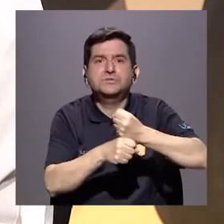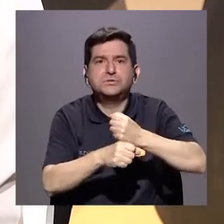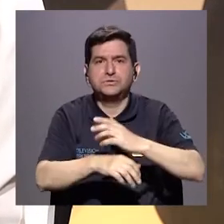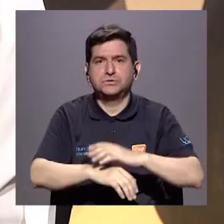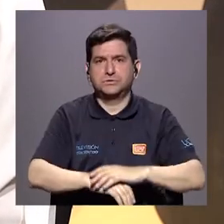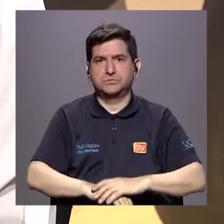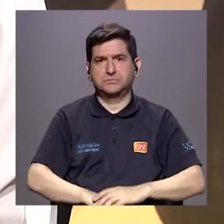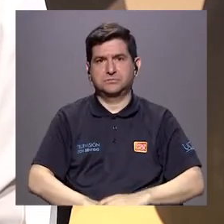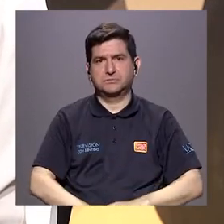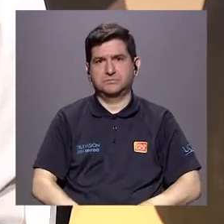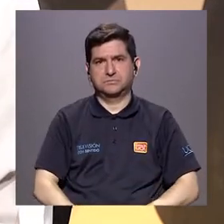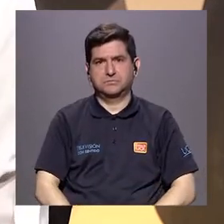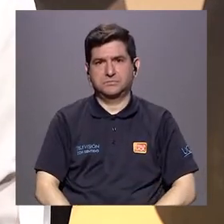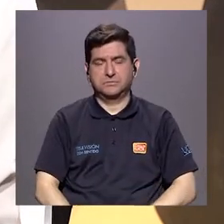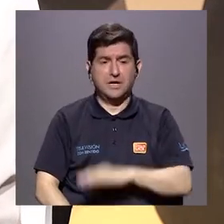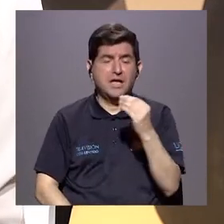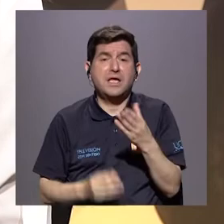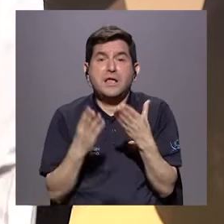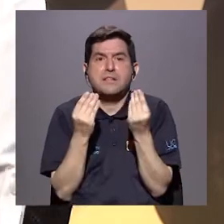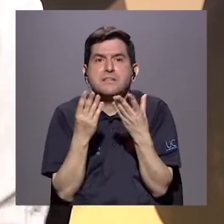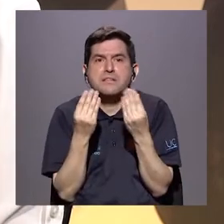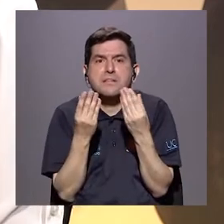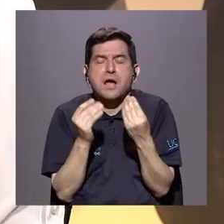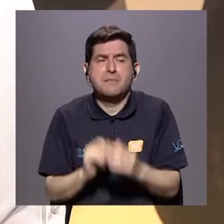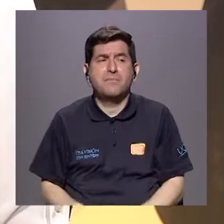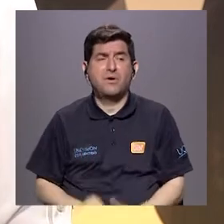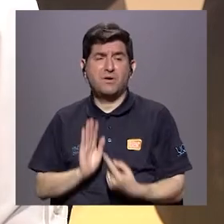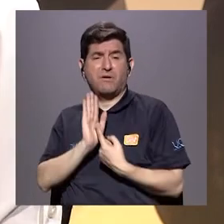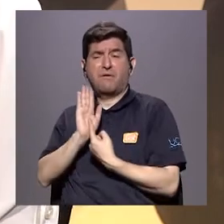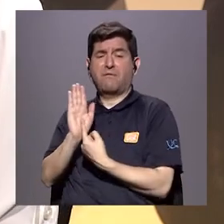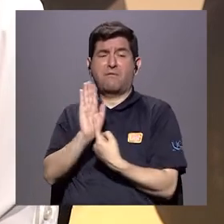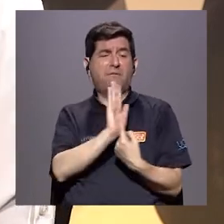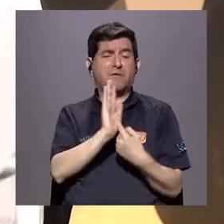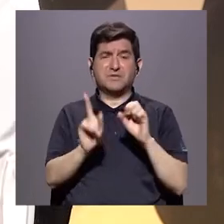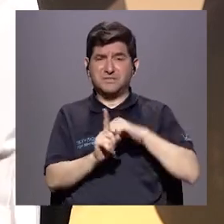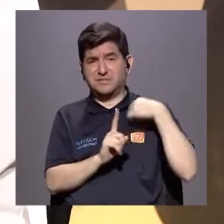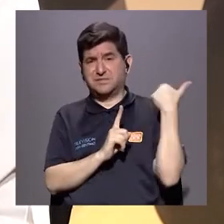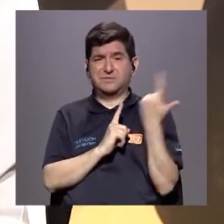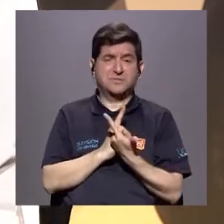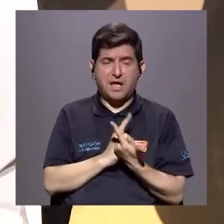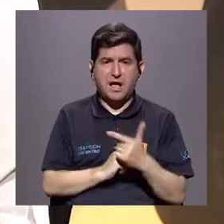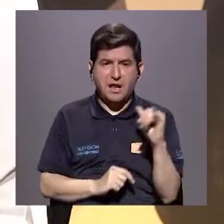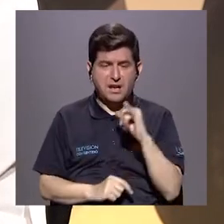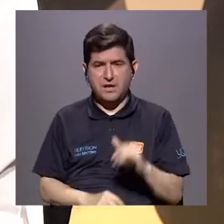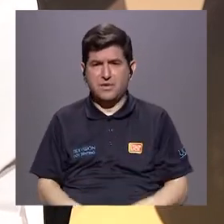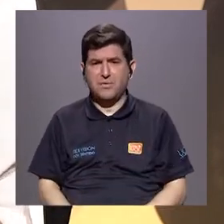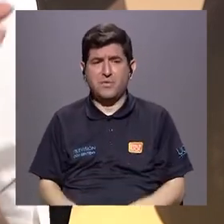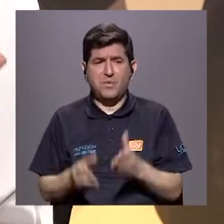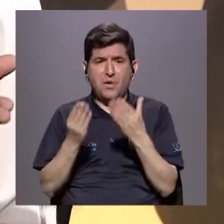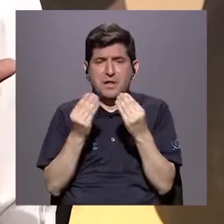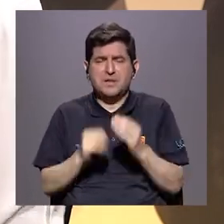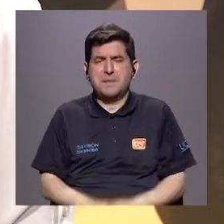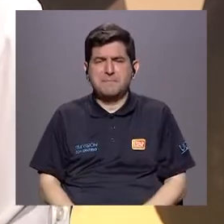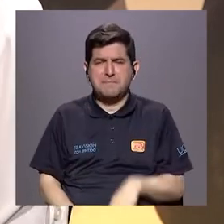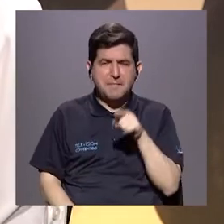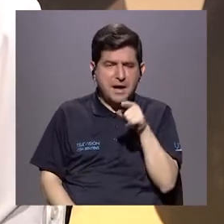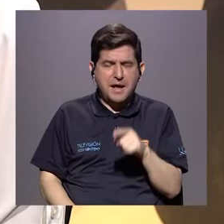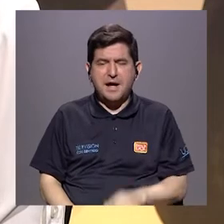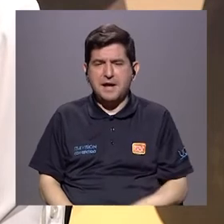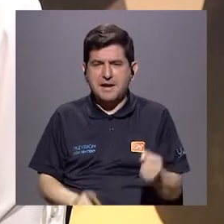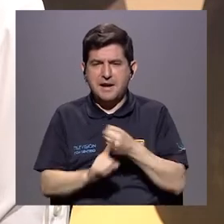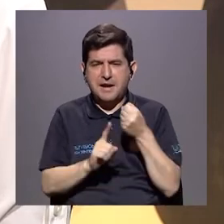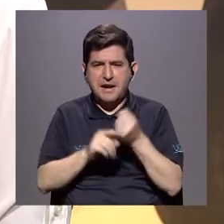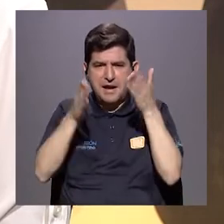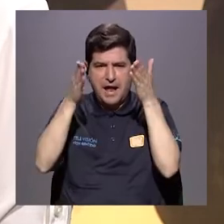y temen mucho la exposición social, ¿verdad? Y temen mucho las represalias de parte del